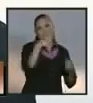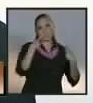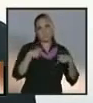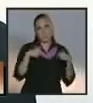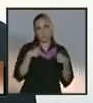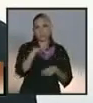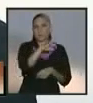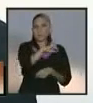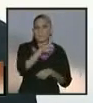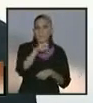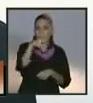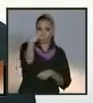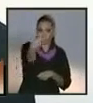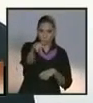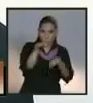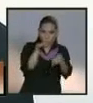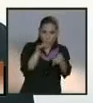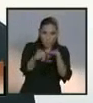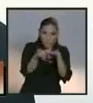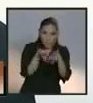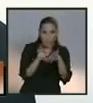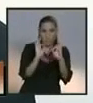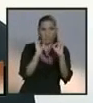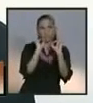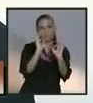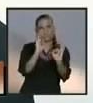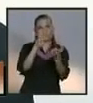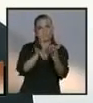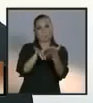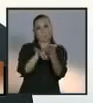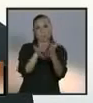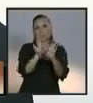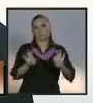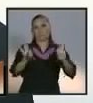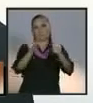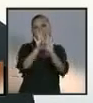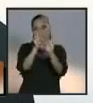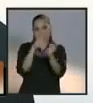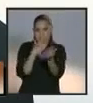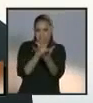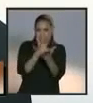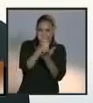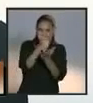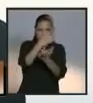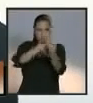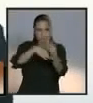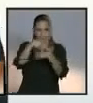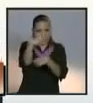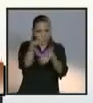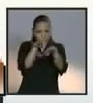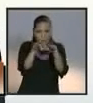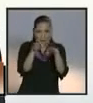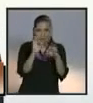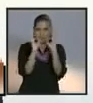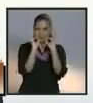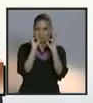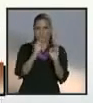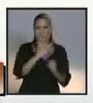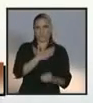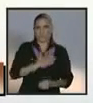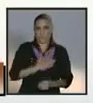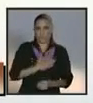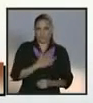a tu trabajo. Porque al darle valor a tu trabajo es darle valor a México. Para lograr este propósito es